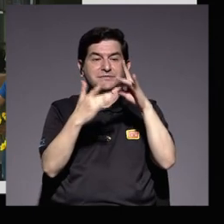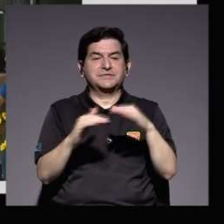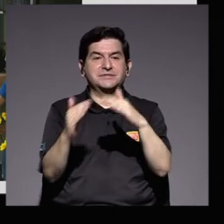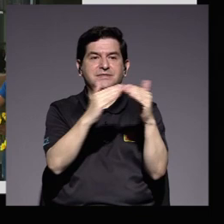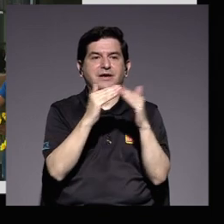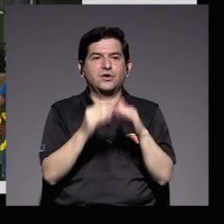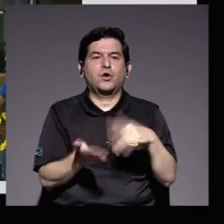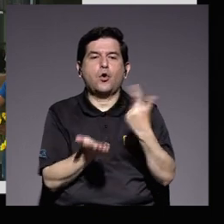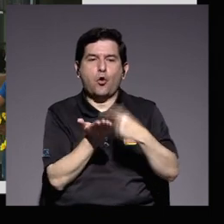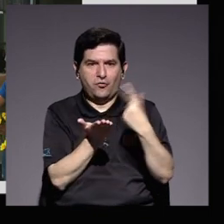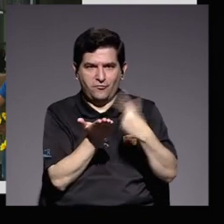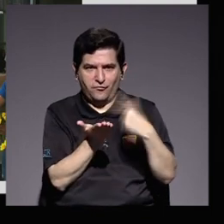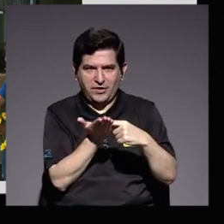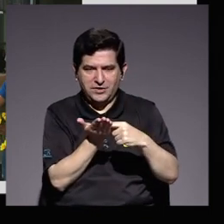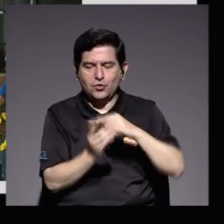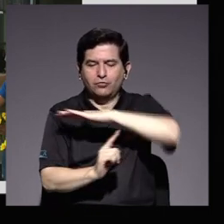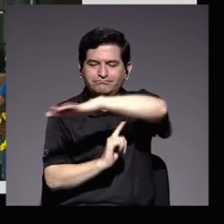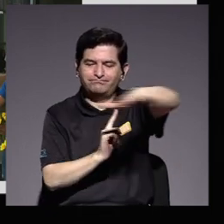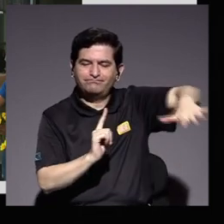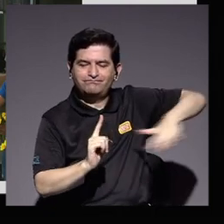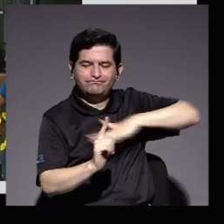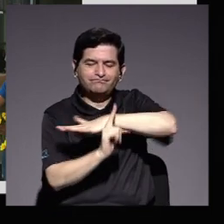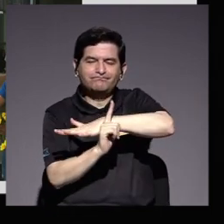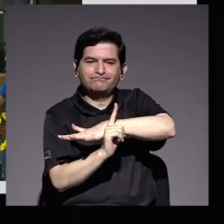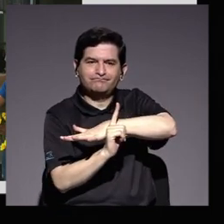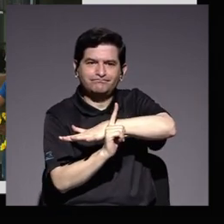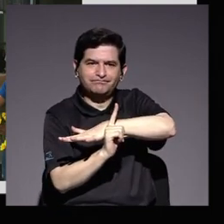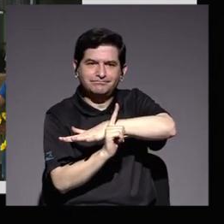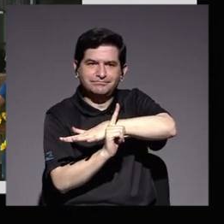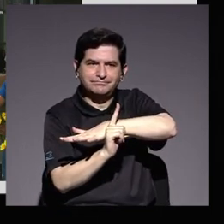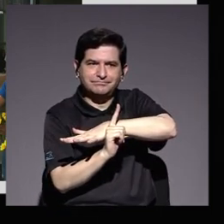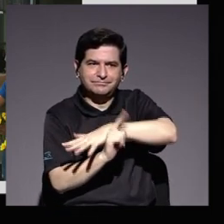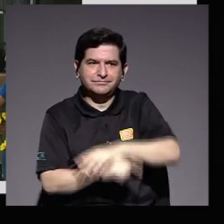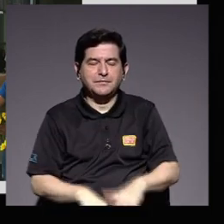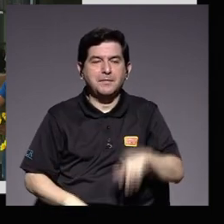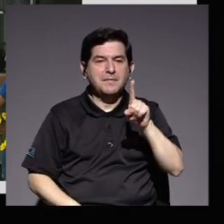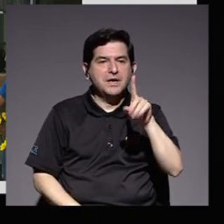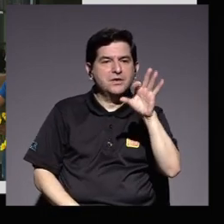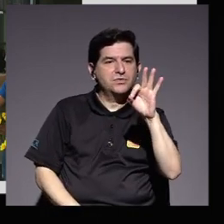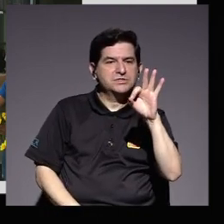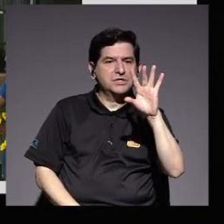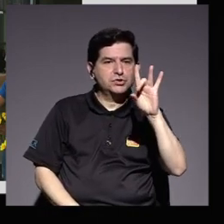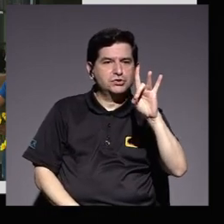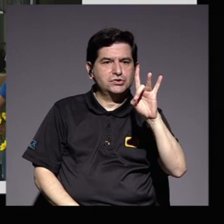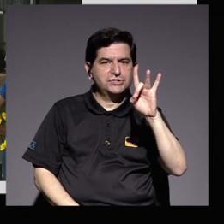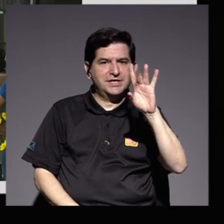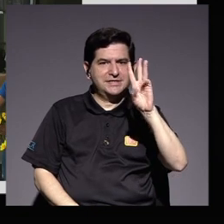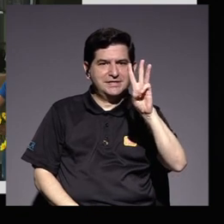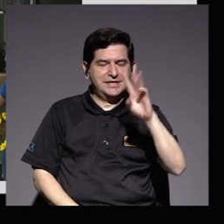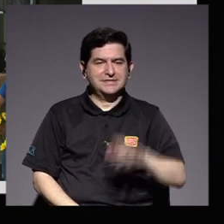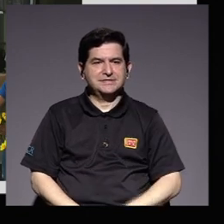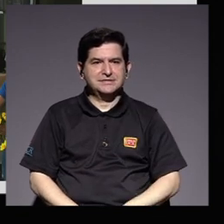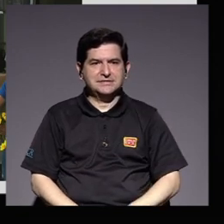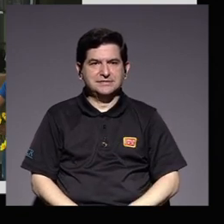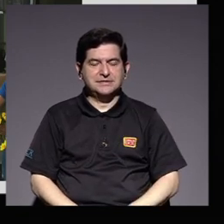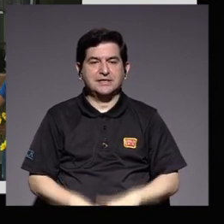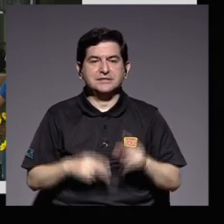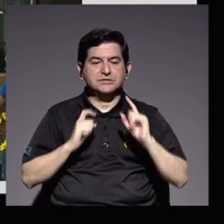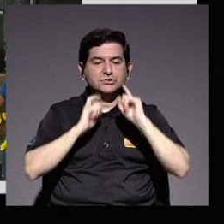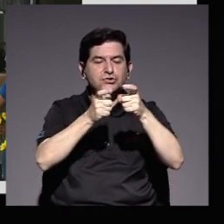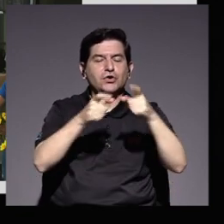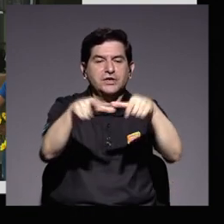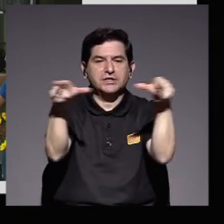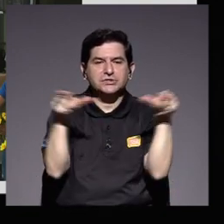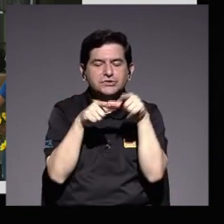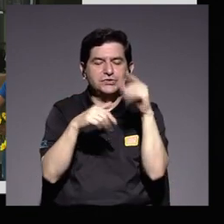comunidad de Golfito y sus alrededores desde que en 1986 se hizo efectiva la donación de